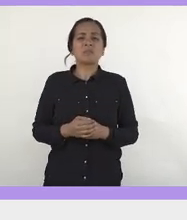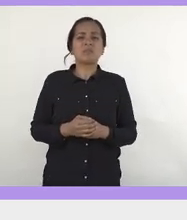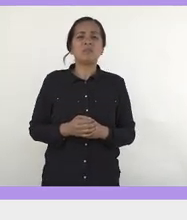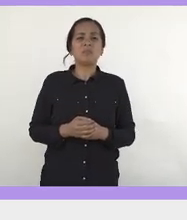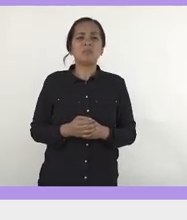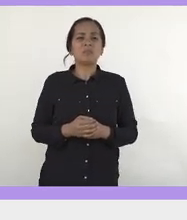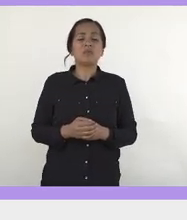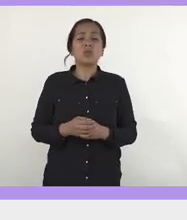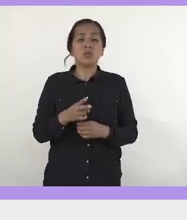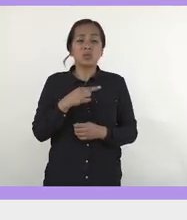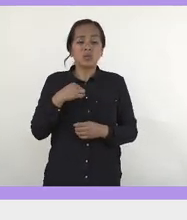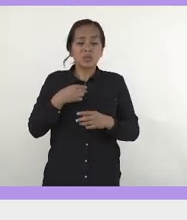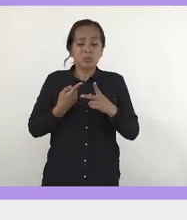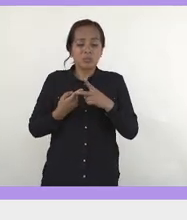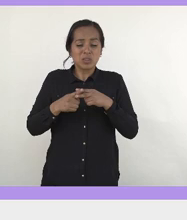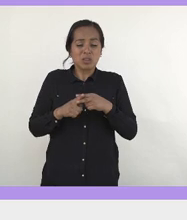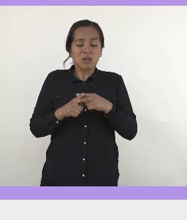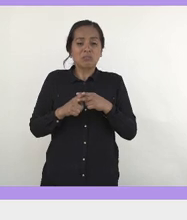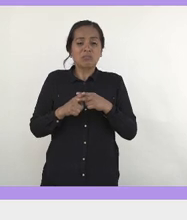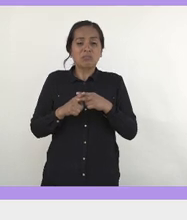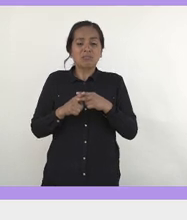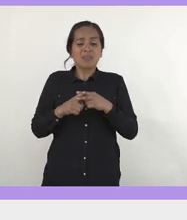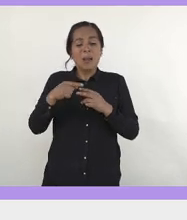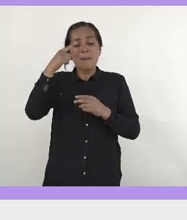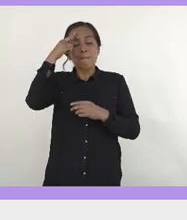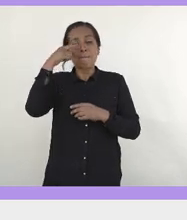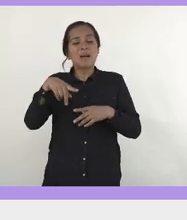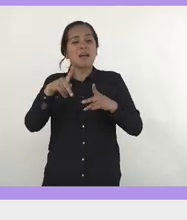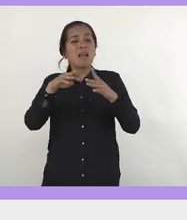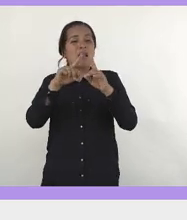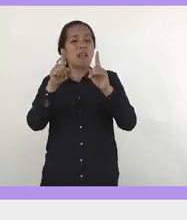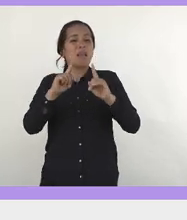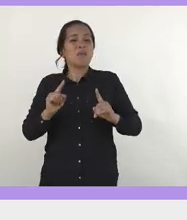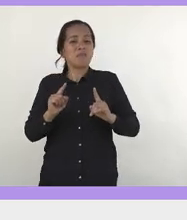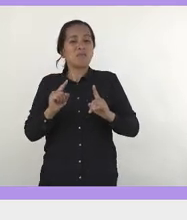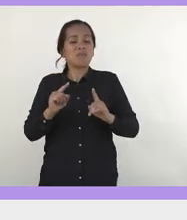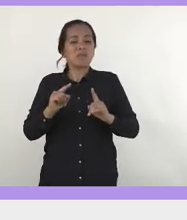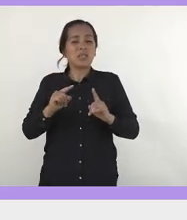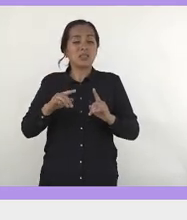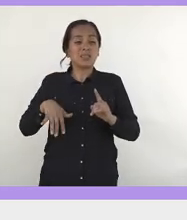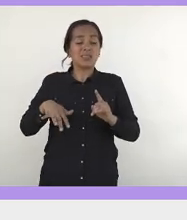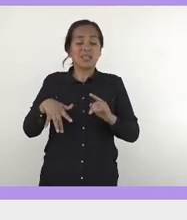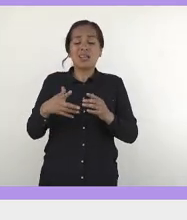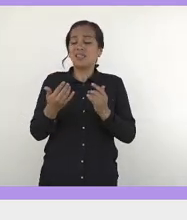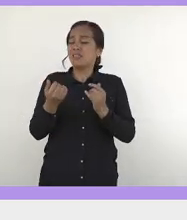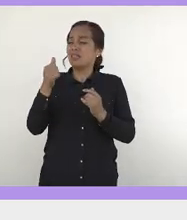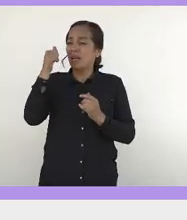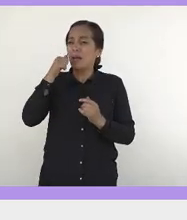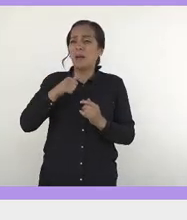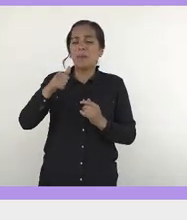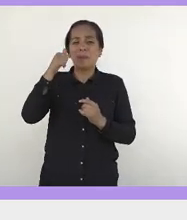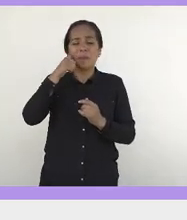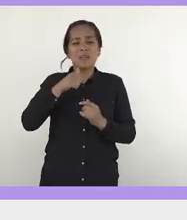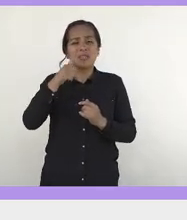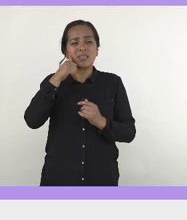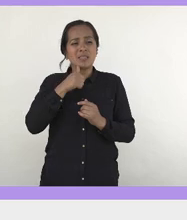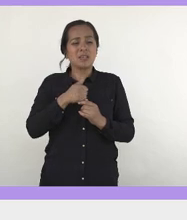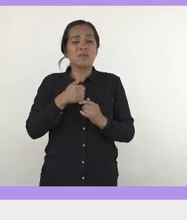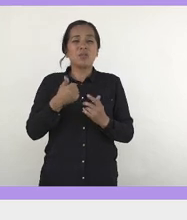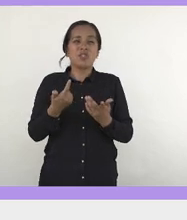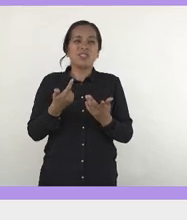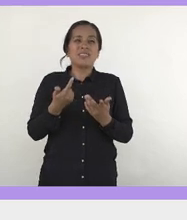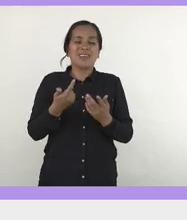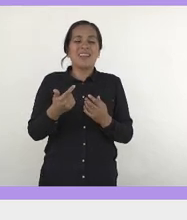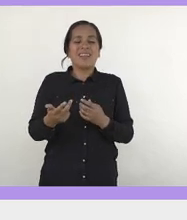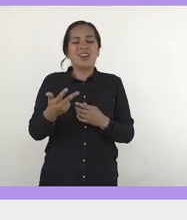Y hemos empezado un camino hacia la paz. Hace poco también, digo, este mes es súper movido y siempre hablamos más que otros meses, aunque no